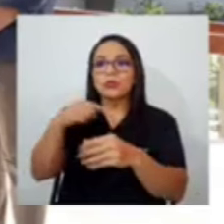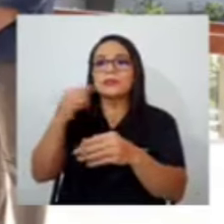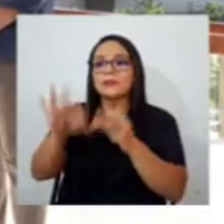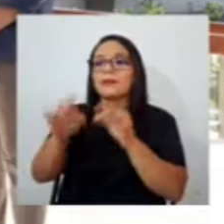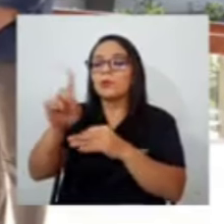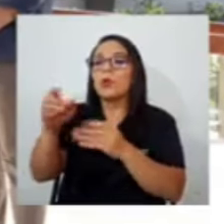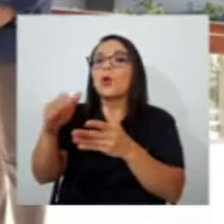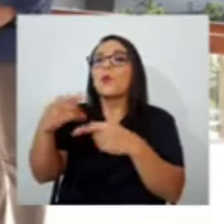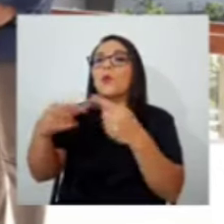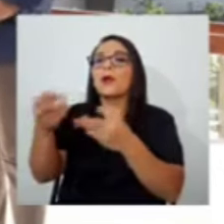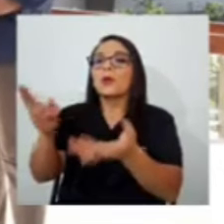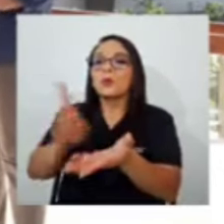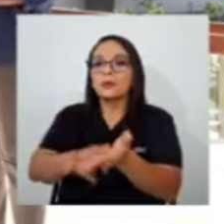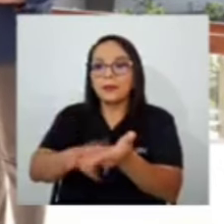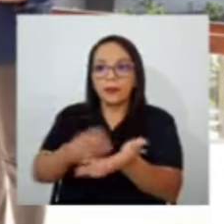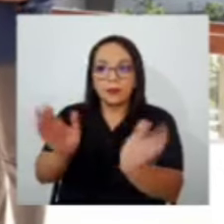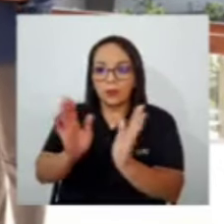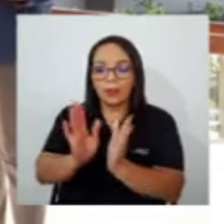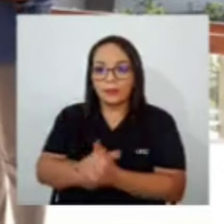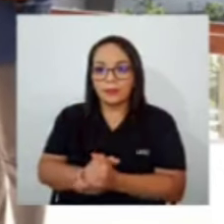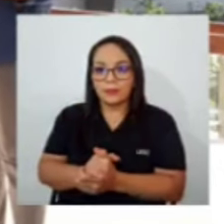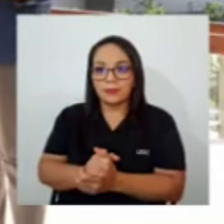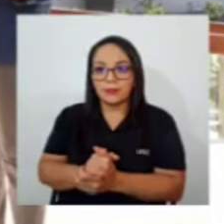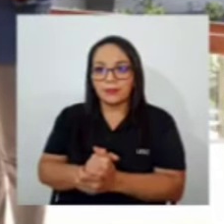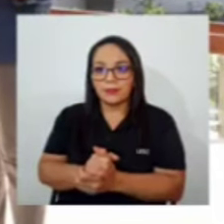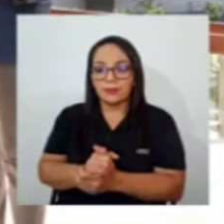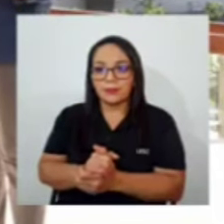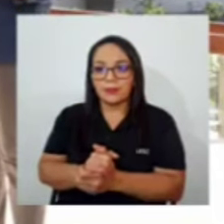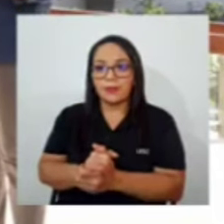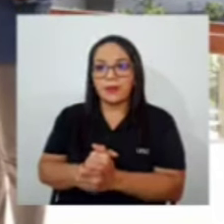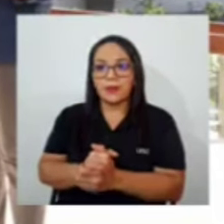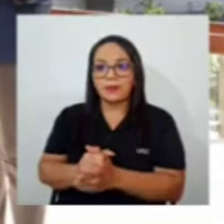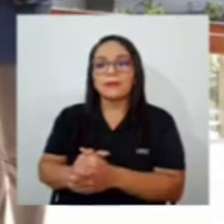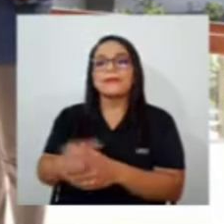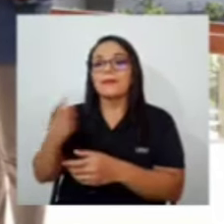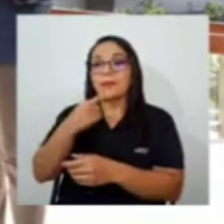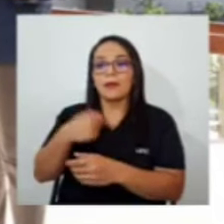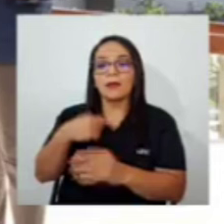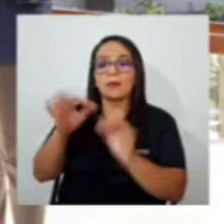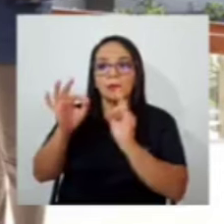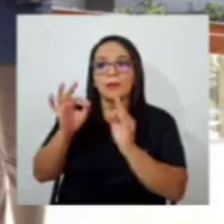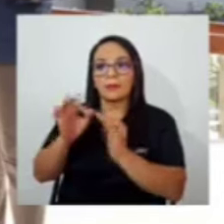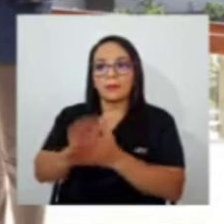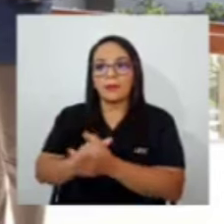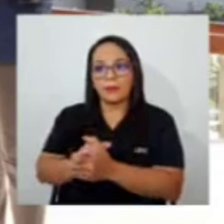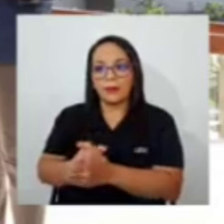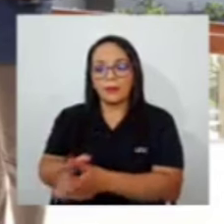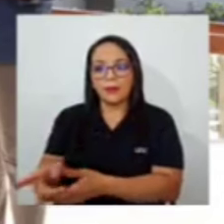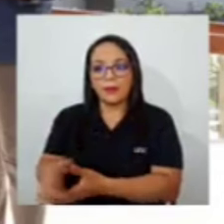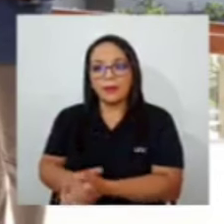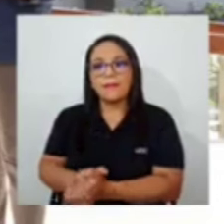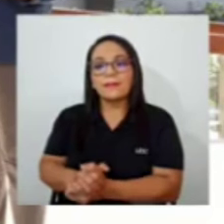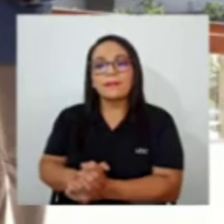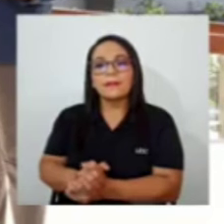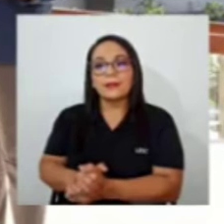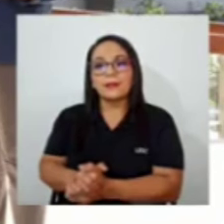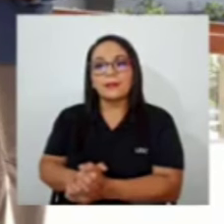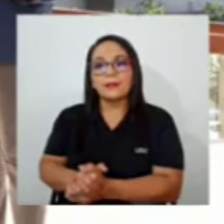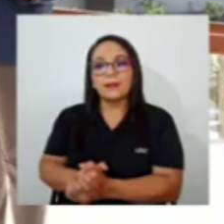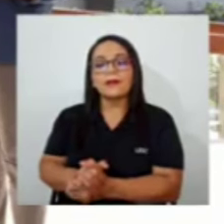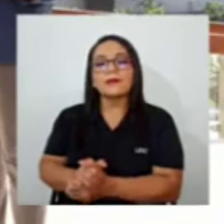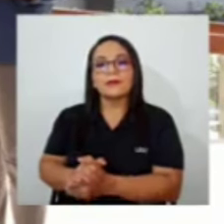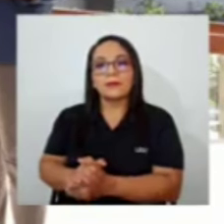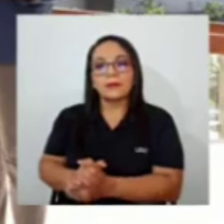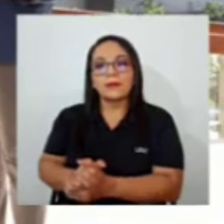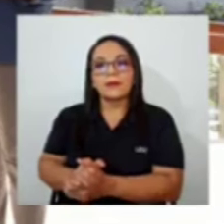contrato porque el contrato se me interesaba me dijeron súper bien oye por cierto va Choreco ahí sí señor por